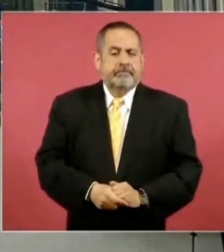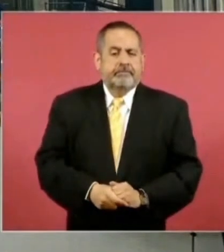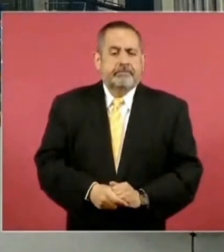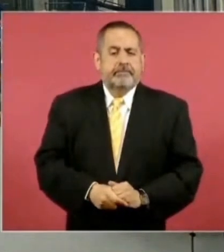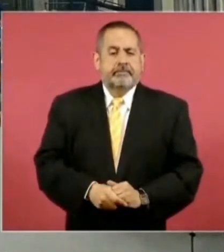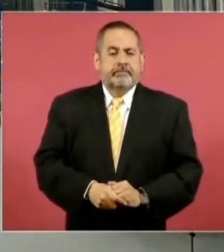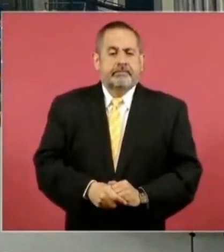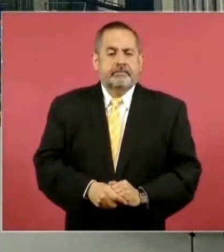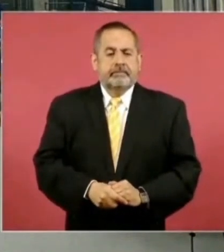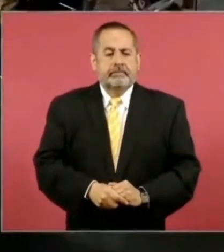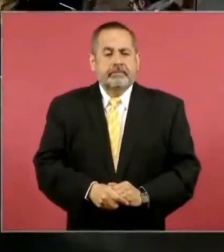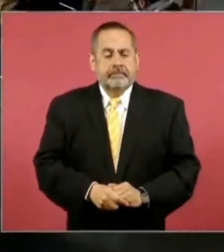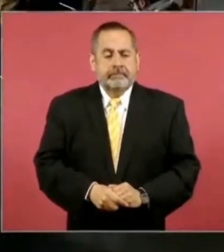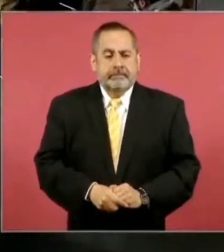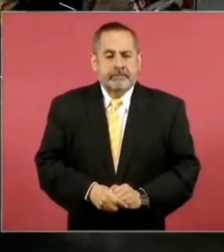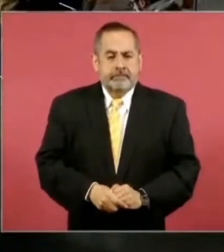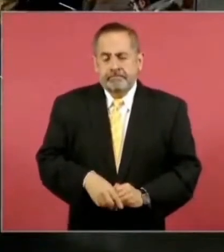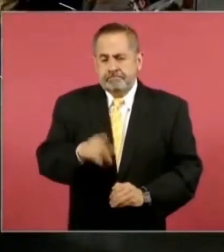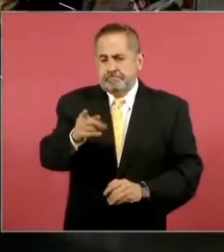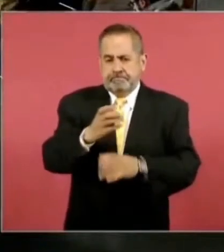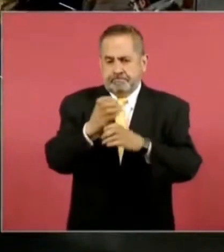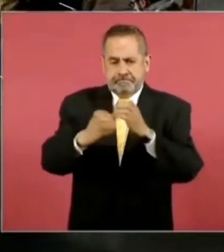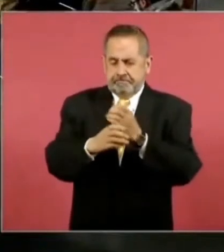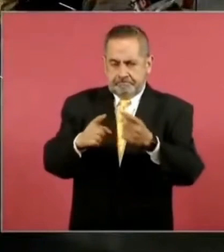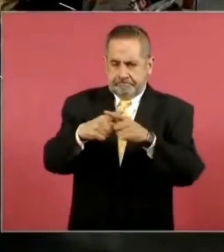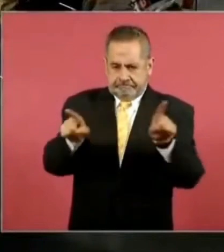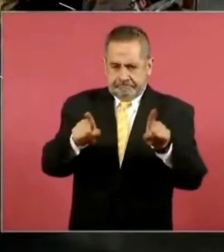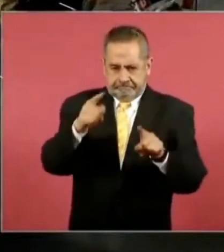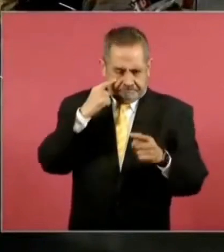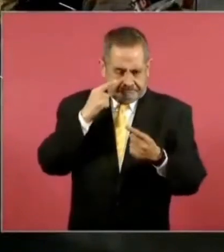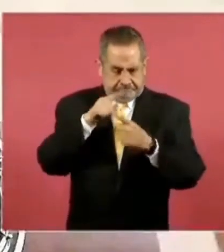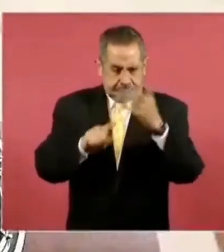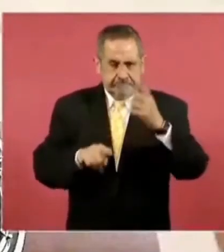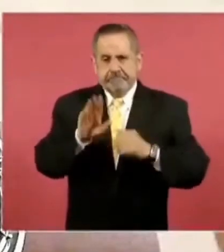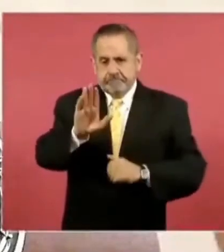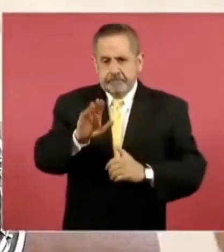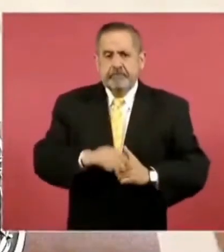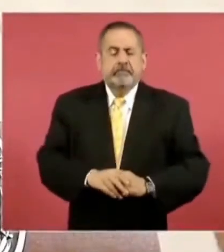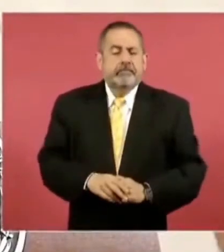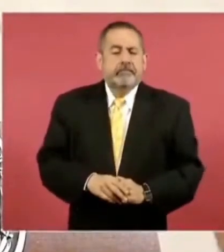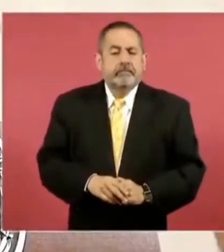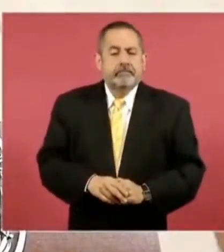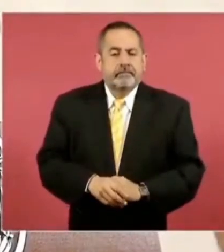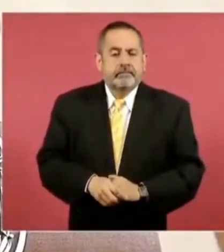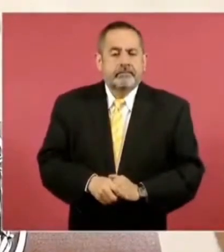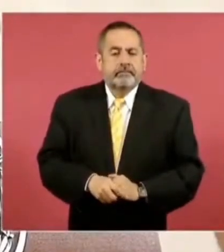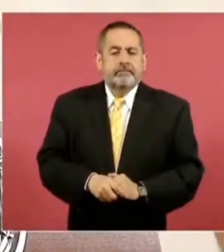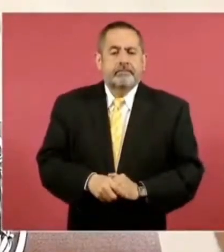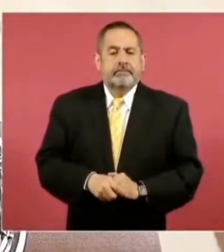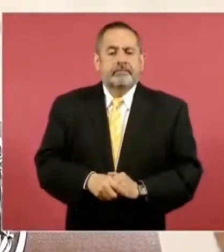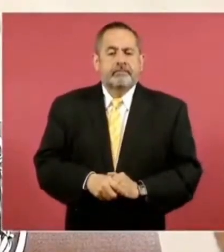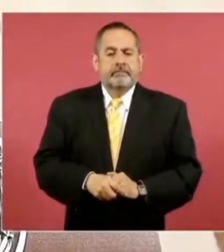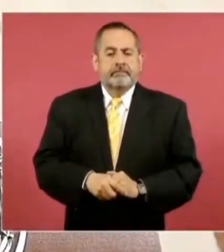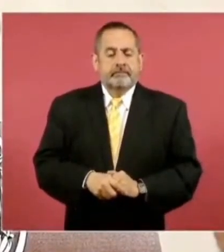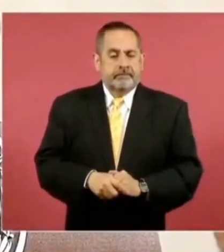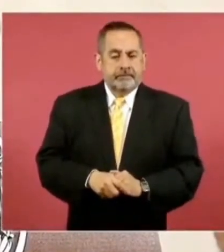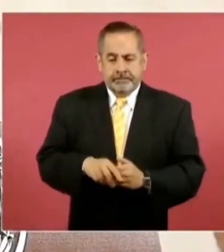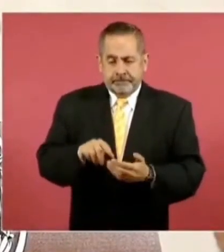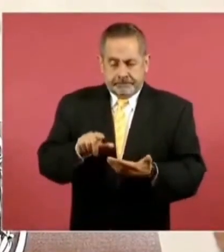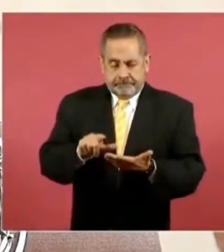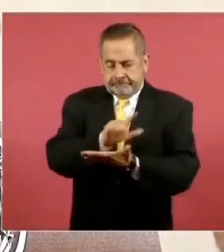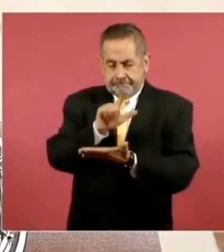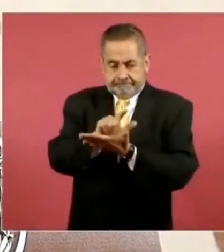distintas. Por un lado, es la reforma